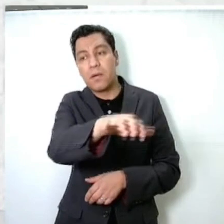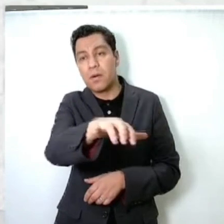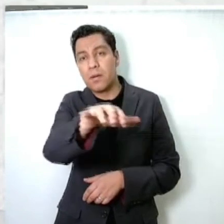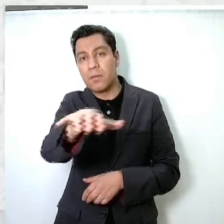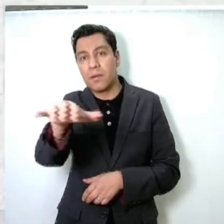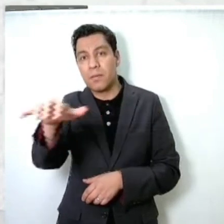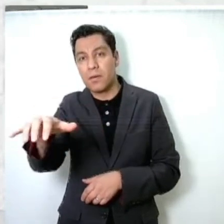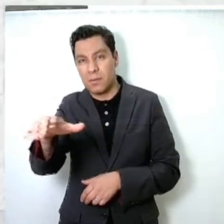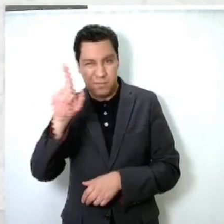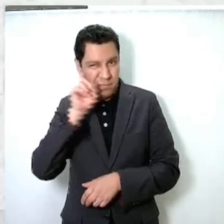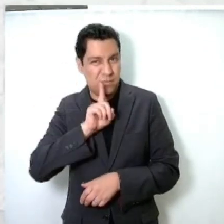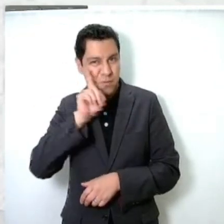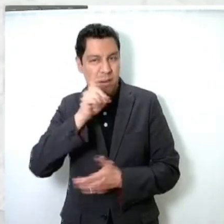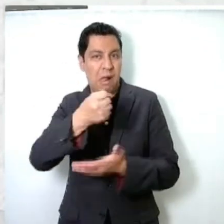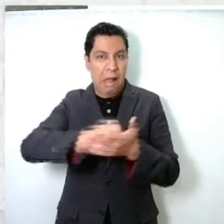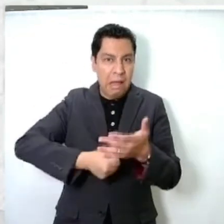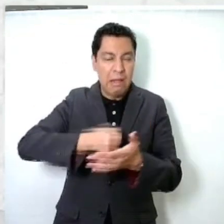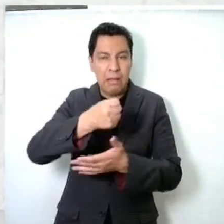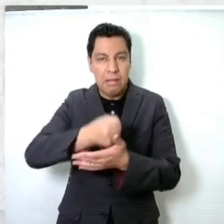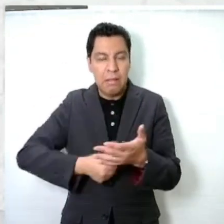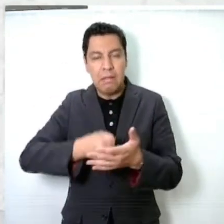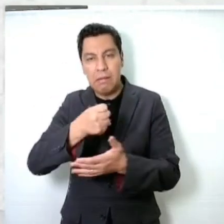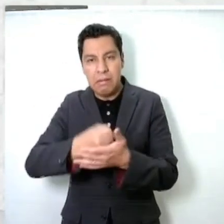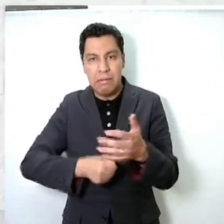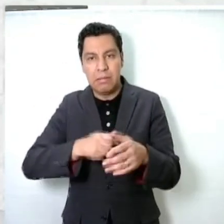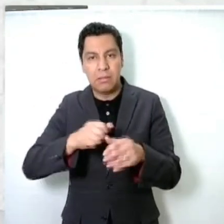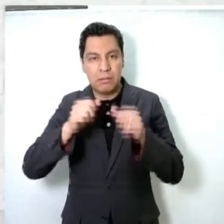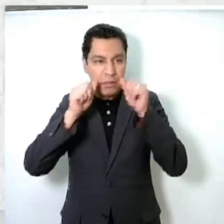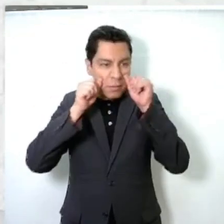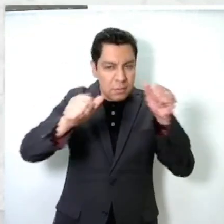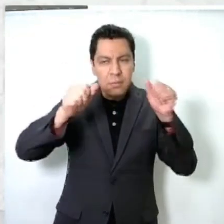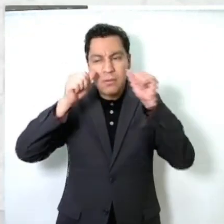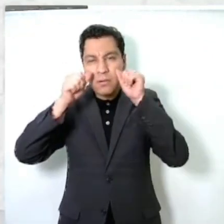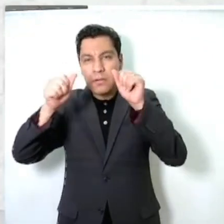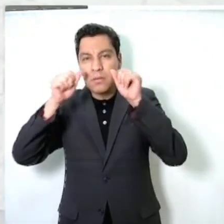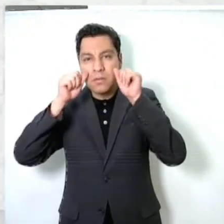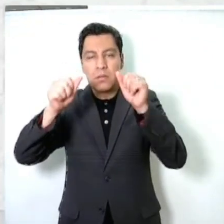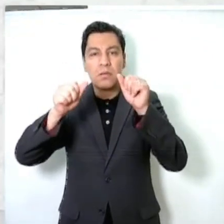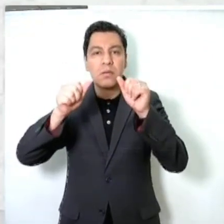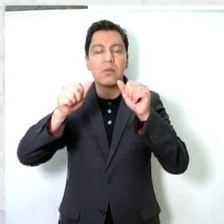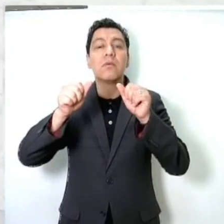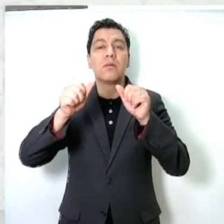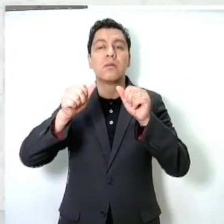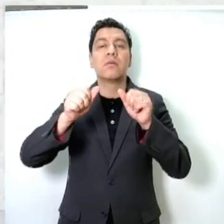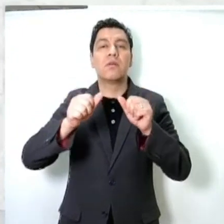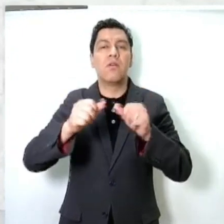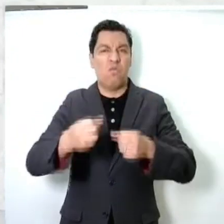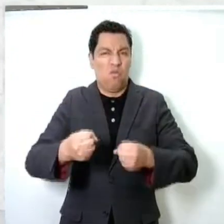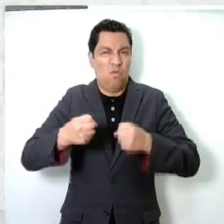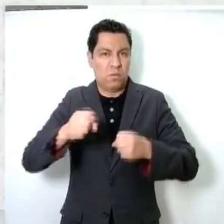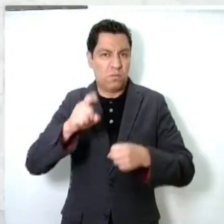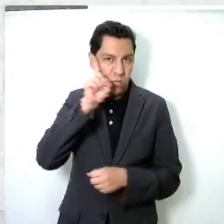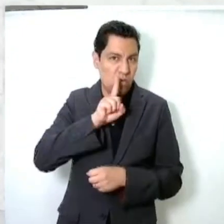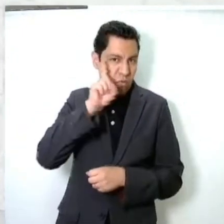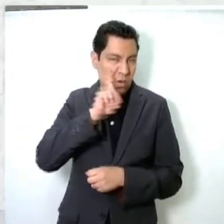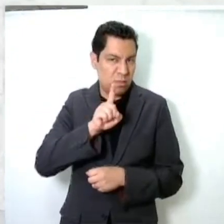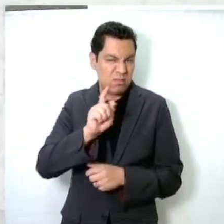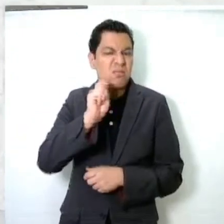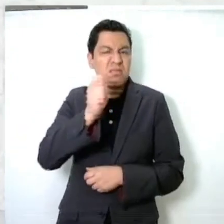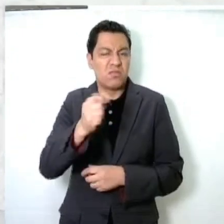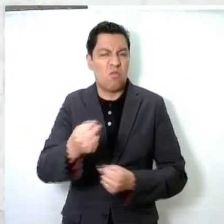la necesidad de seguir empoderando a las mujeres. Y es que el empoderamiento solo se puede dar si hay